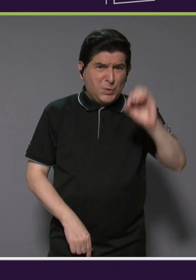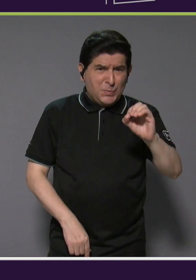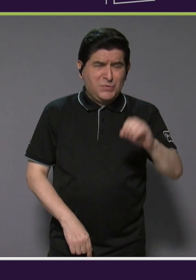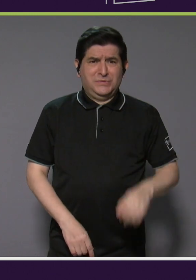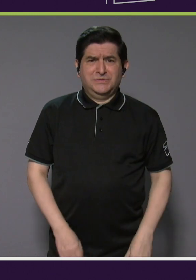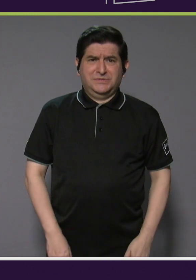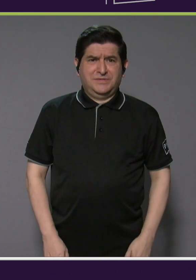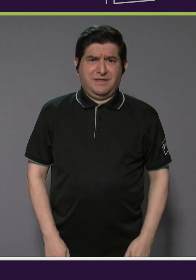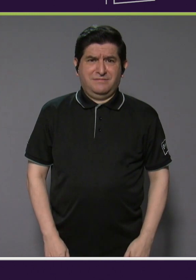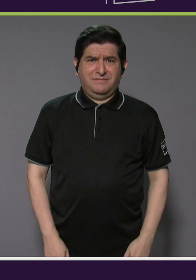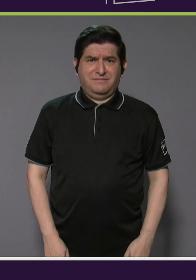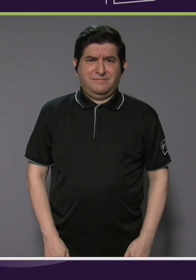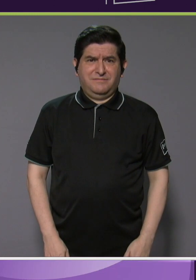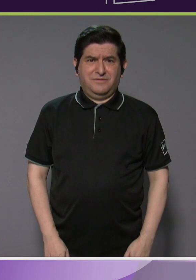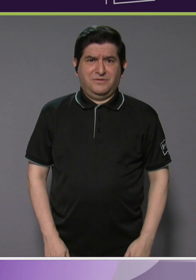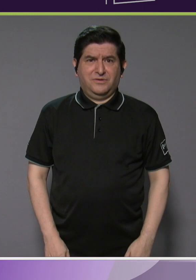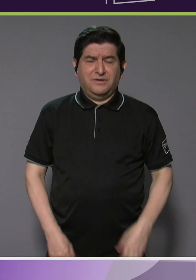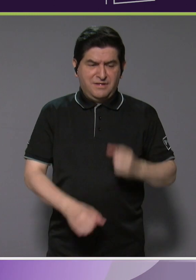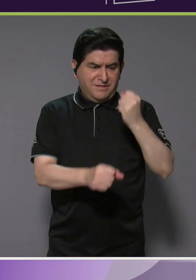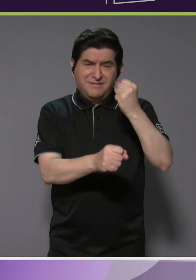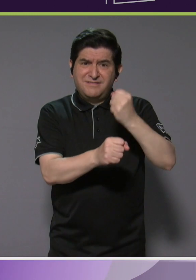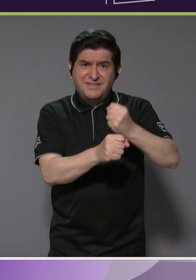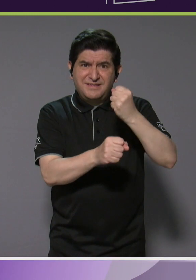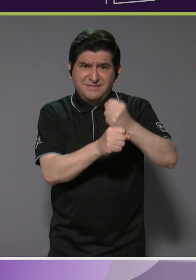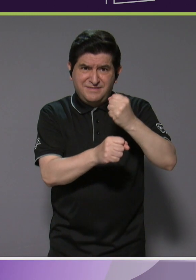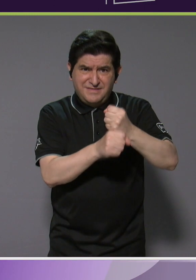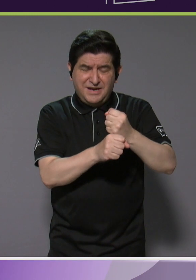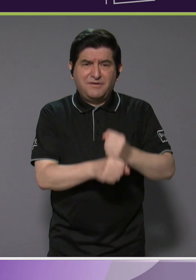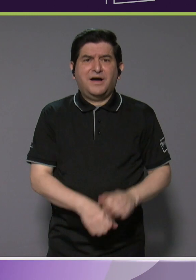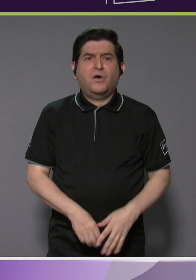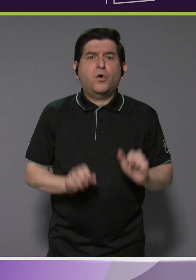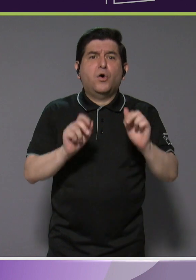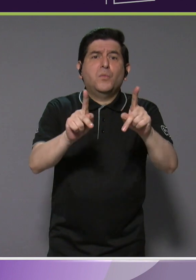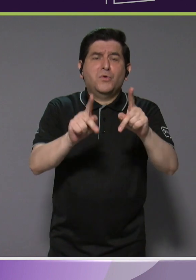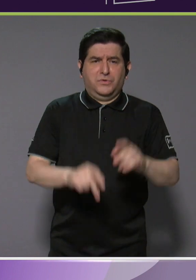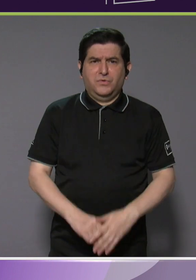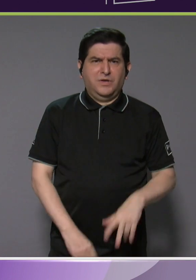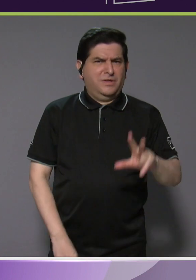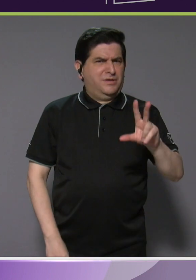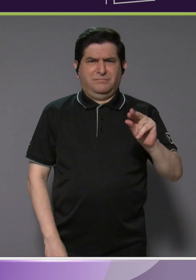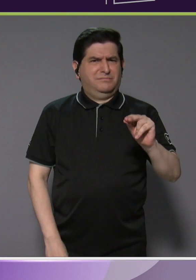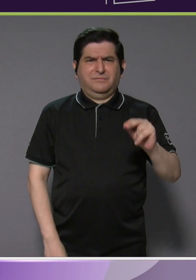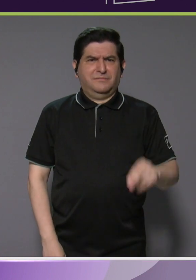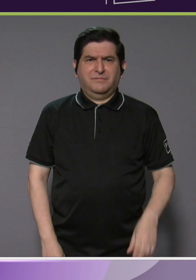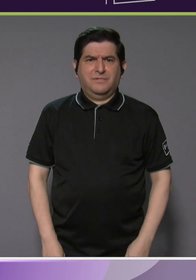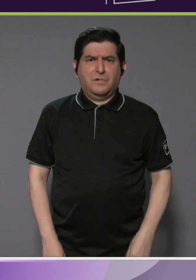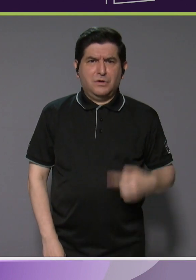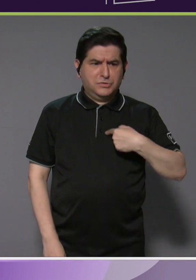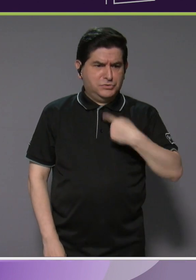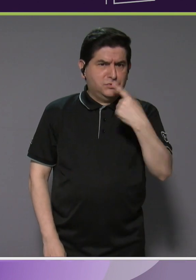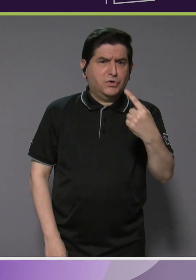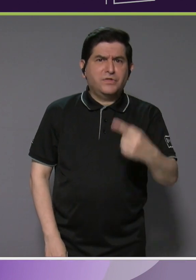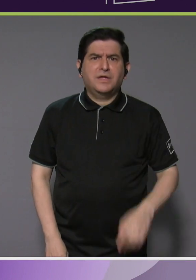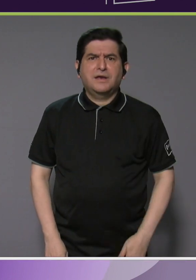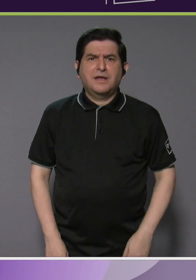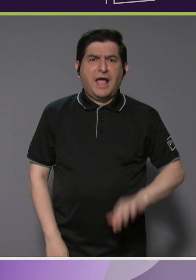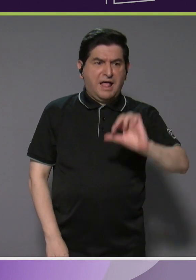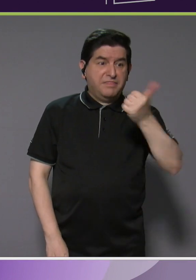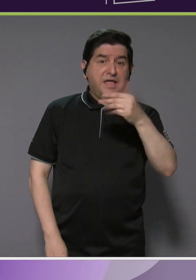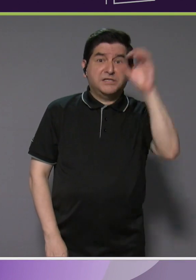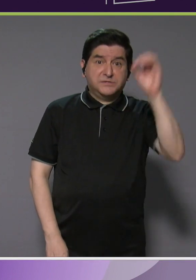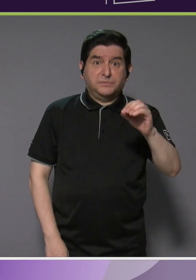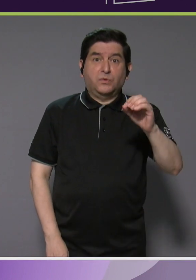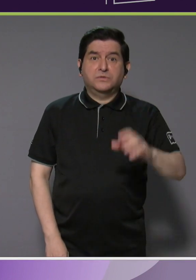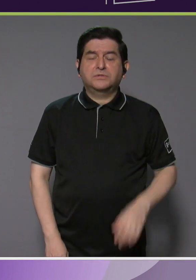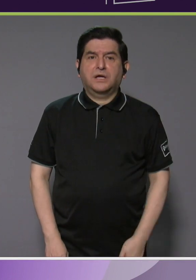oportunidades para trabajo, laboral. Yo diría que más bien sería un 10%